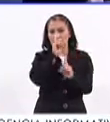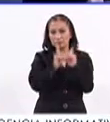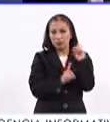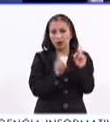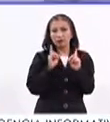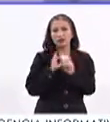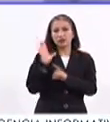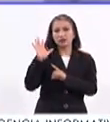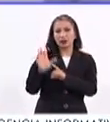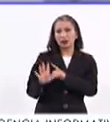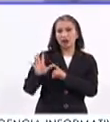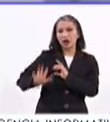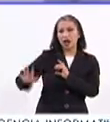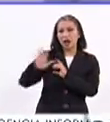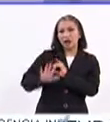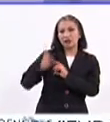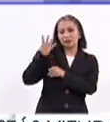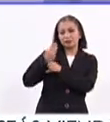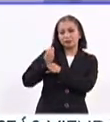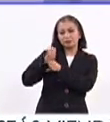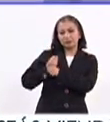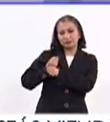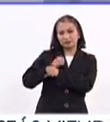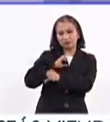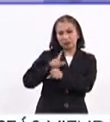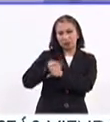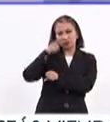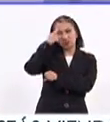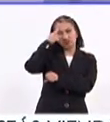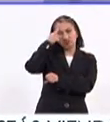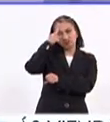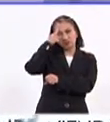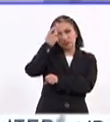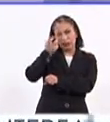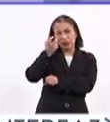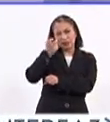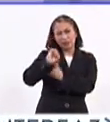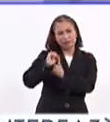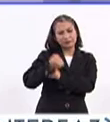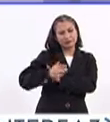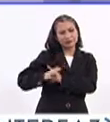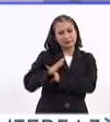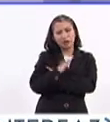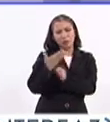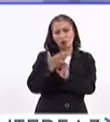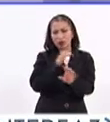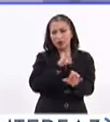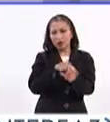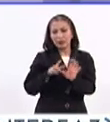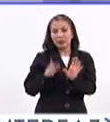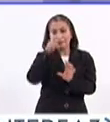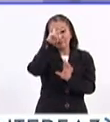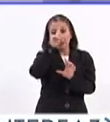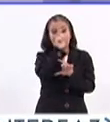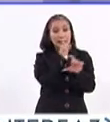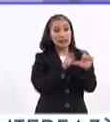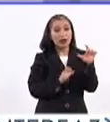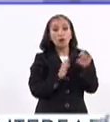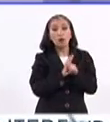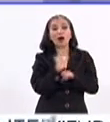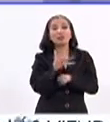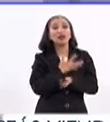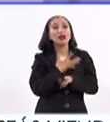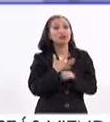las cinco disciplinas adaptadas, me hizo pensar precisamente en esta situación muy peculiar de nuestro país, que es